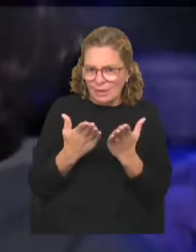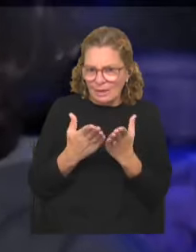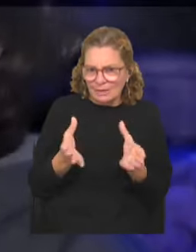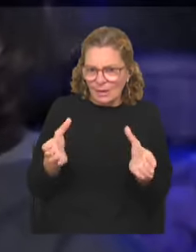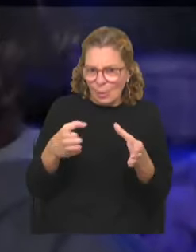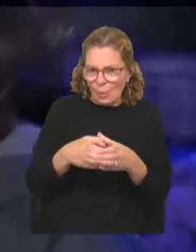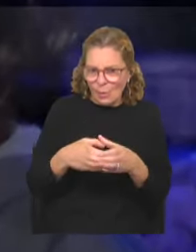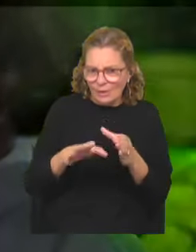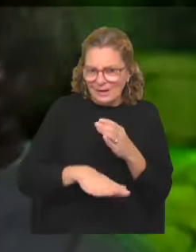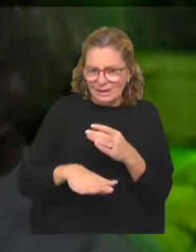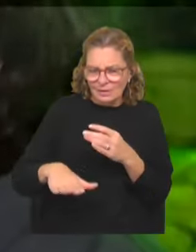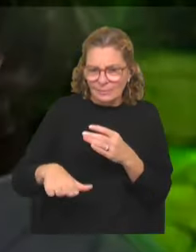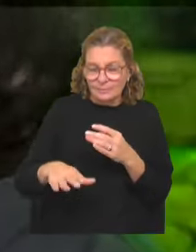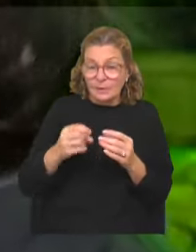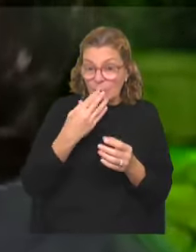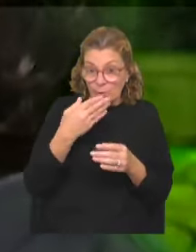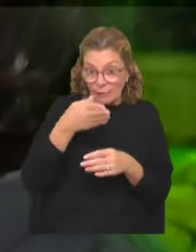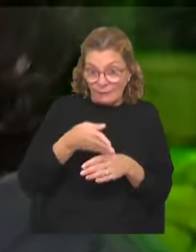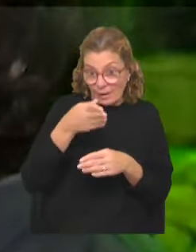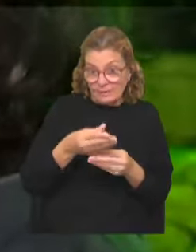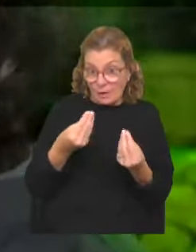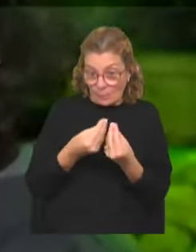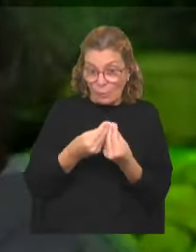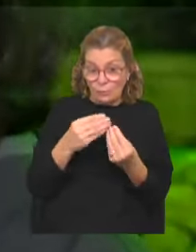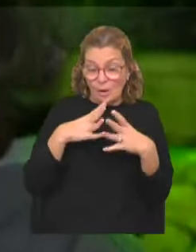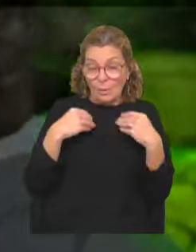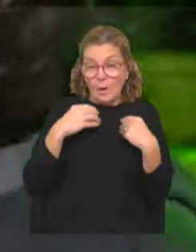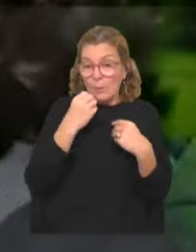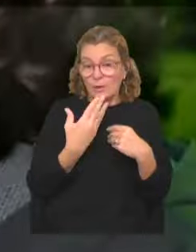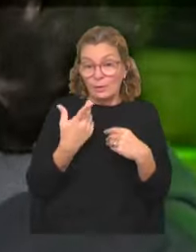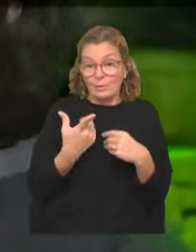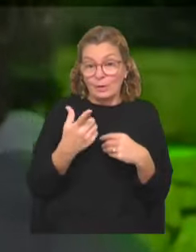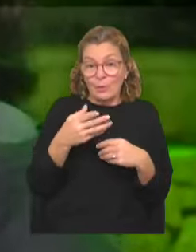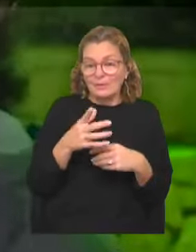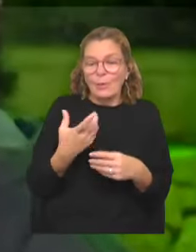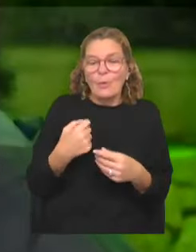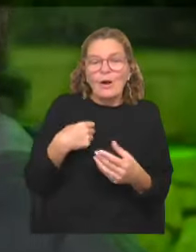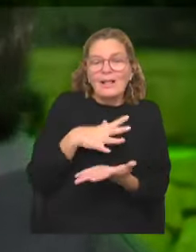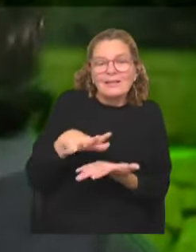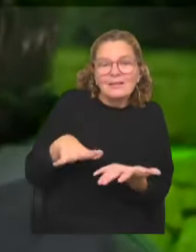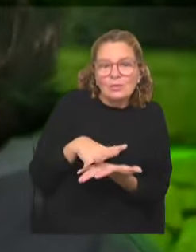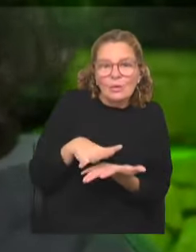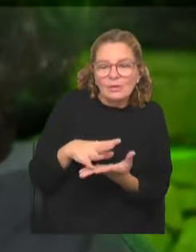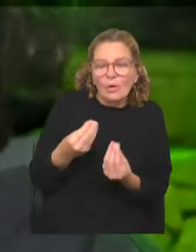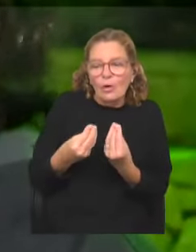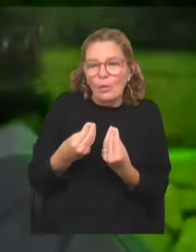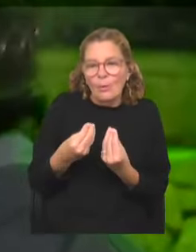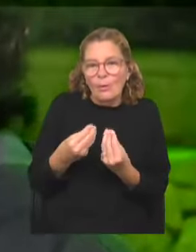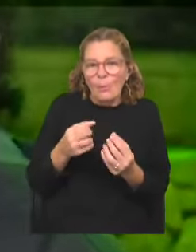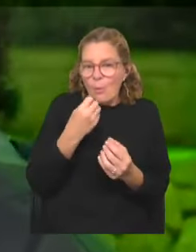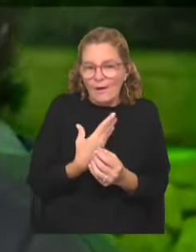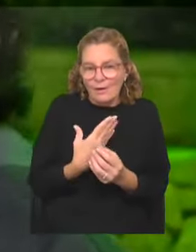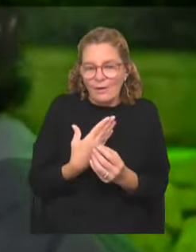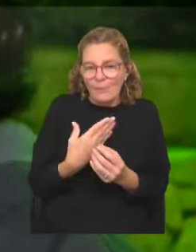niños, que bueno, es bueno que vayan muchos niños a la escuela, lo que no es bueno es que no hayan condiciones para que sea óptima